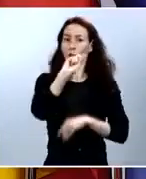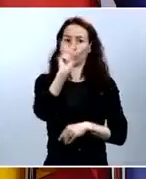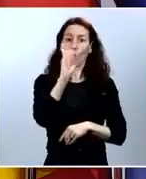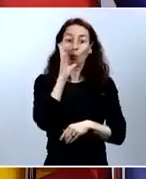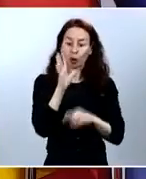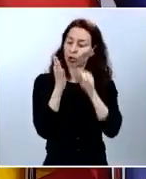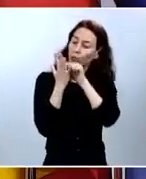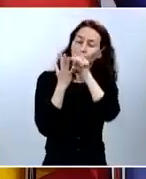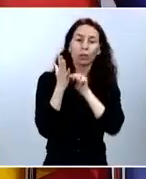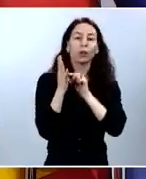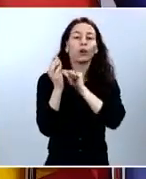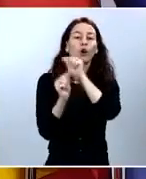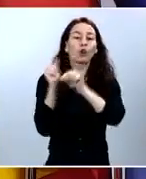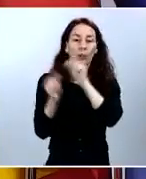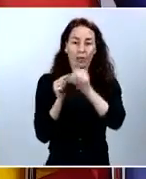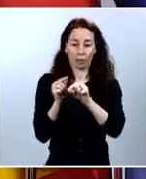correctamente.